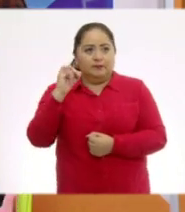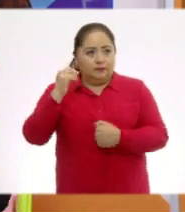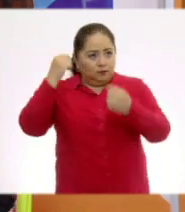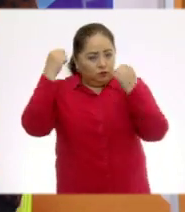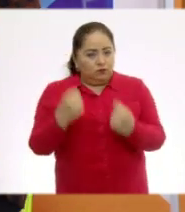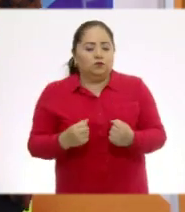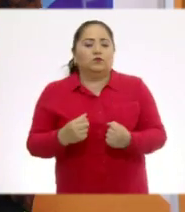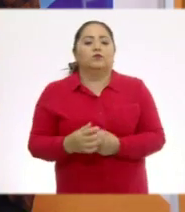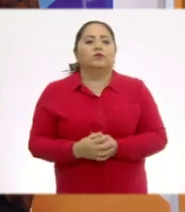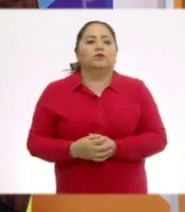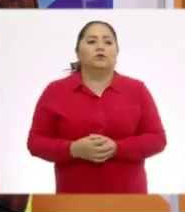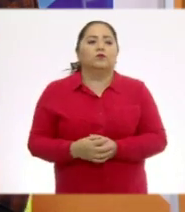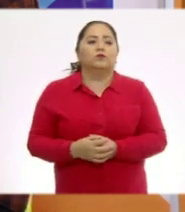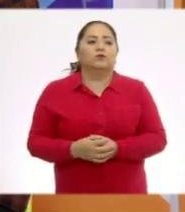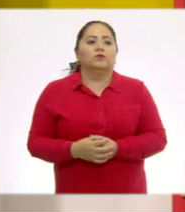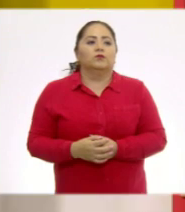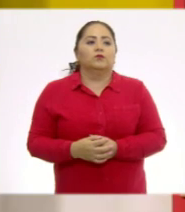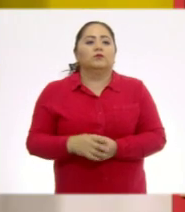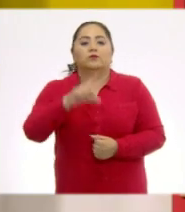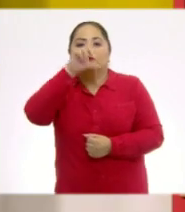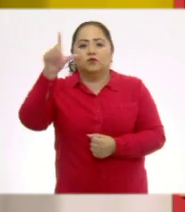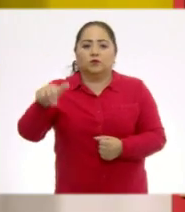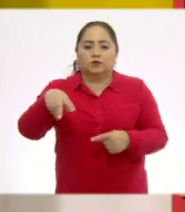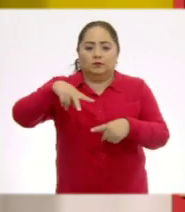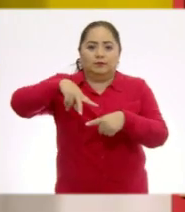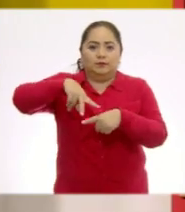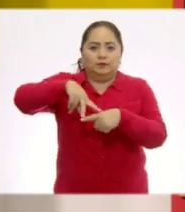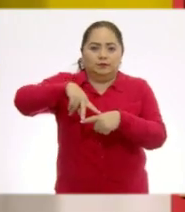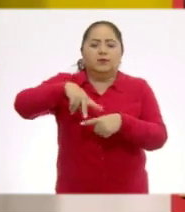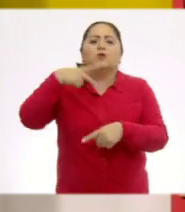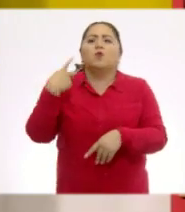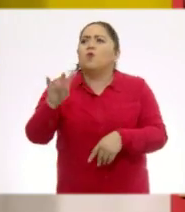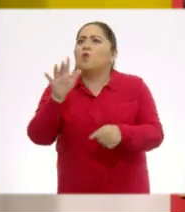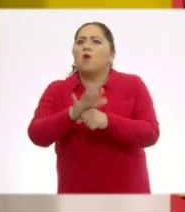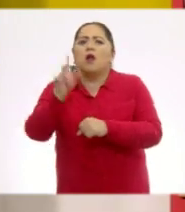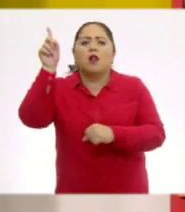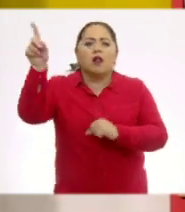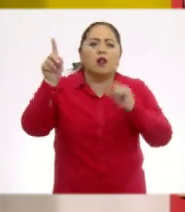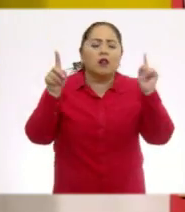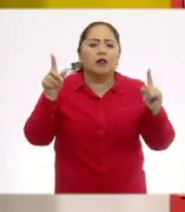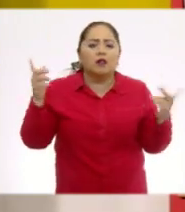romboide. Está bien. que tome un triángulo. Pero, ¿cuál, Carlos?